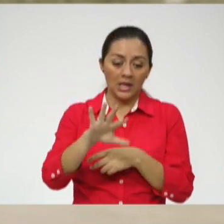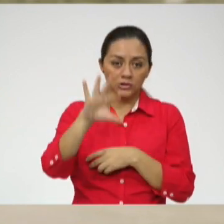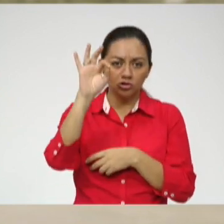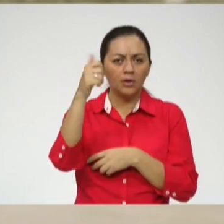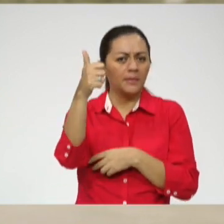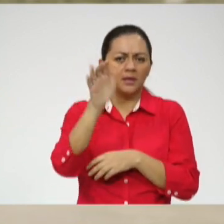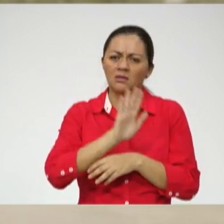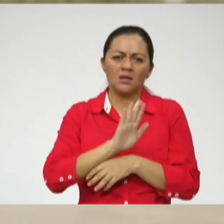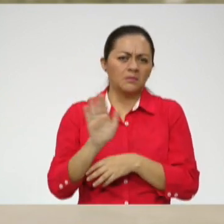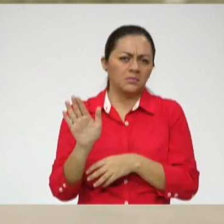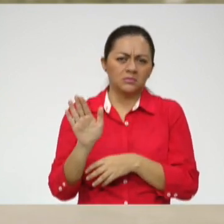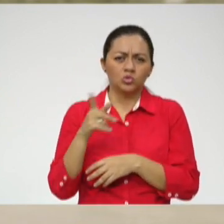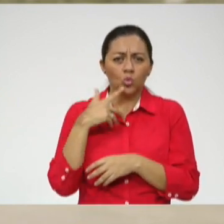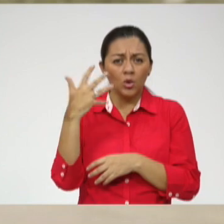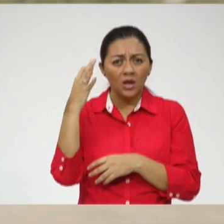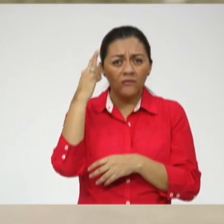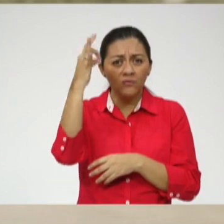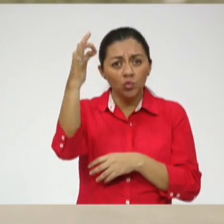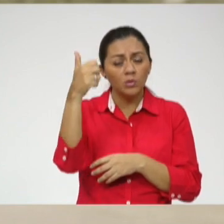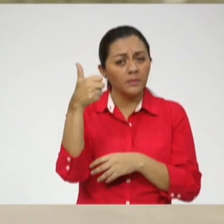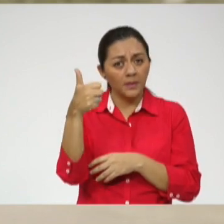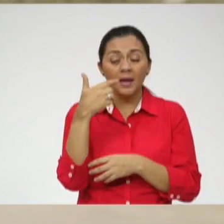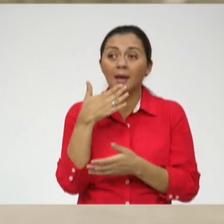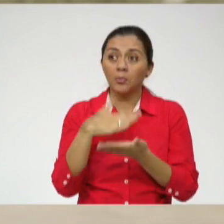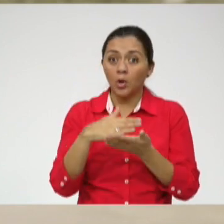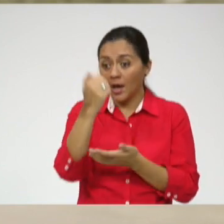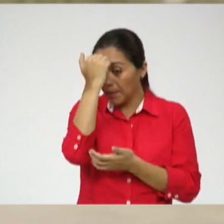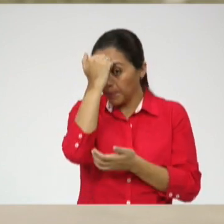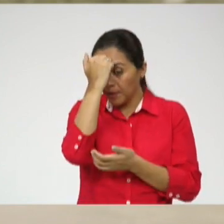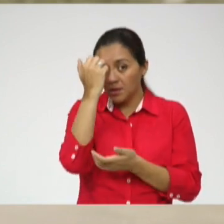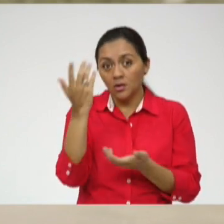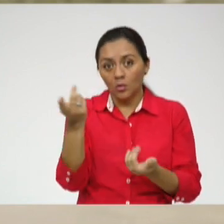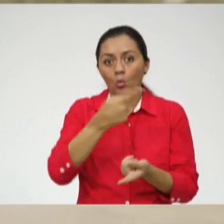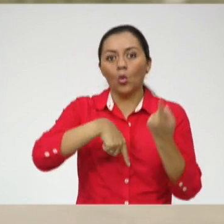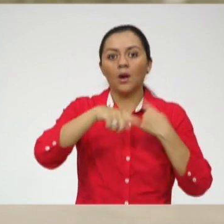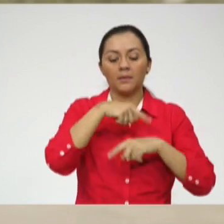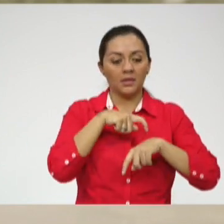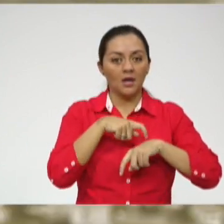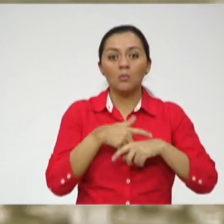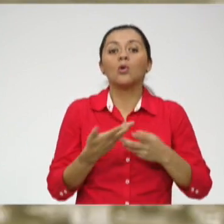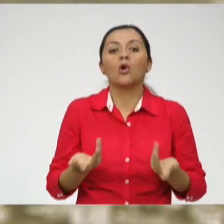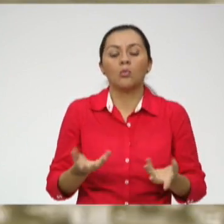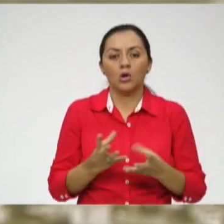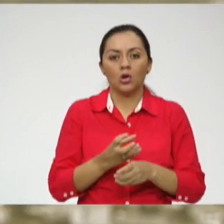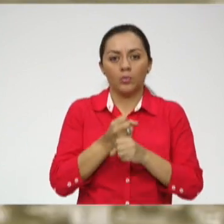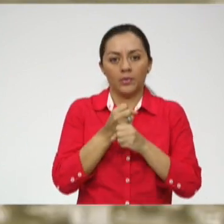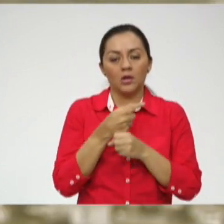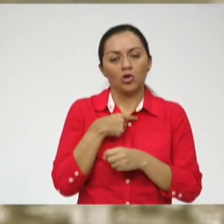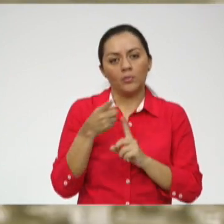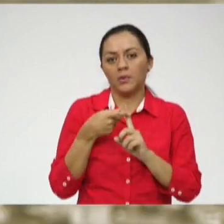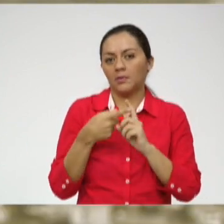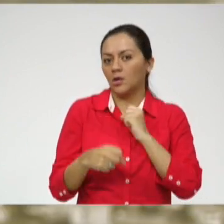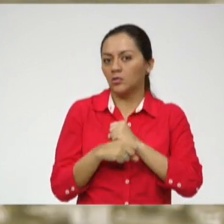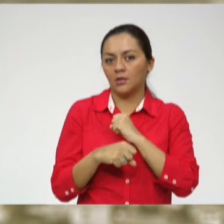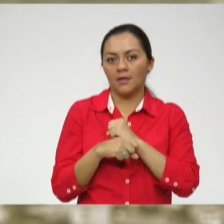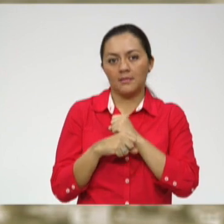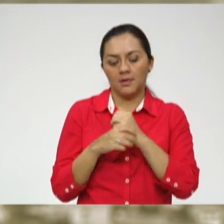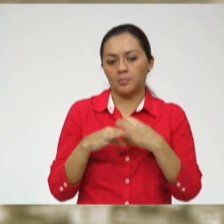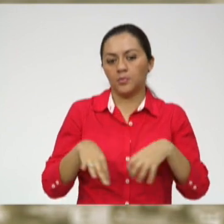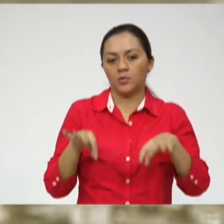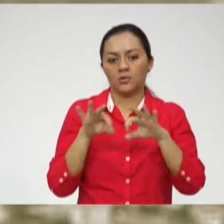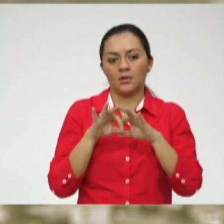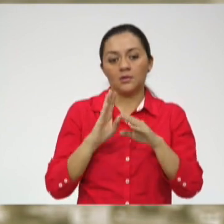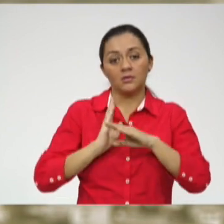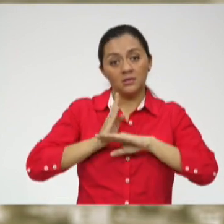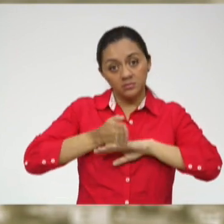futuro. Lo que yo quiera seguir porque si me arrepiento en algo no voy a echar paso para atrás. Sí voy a trabajar al principio y